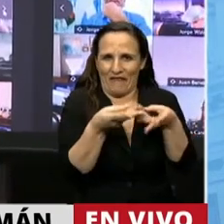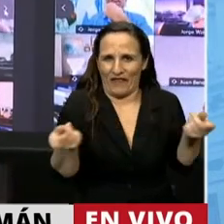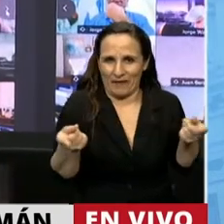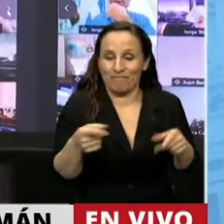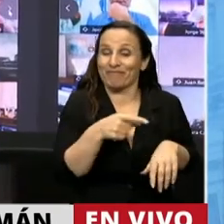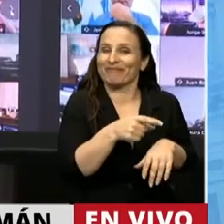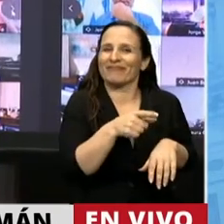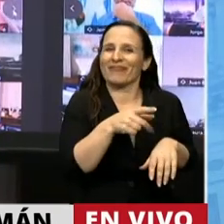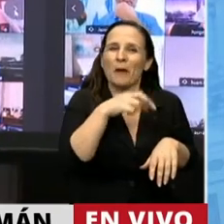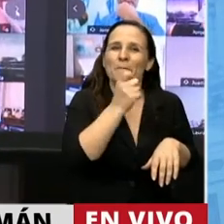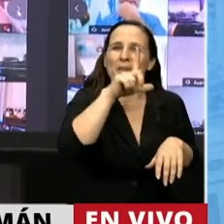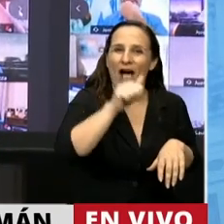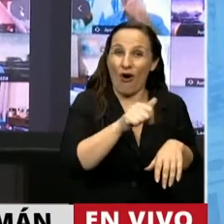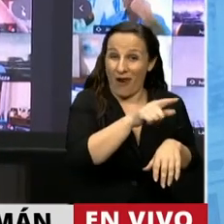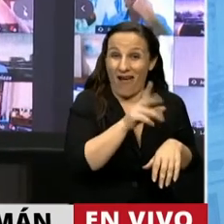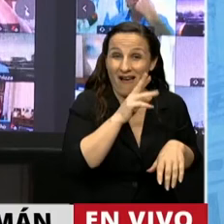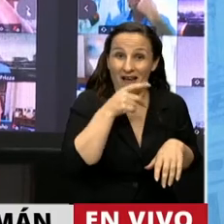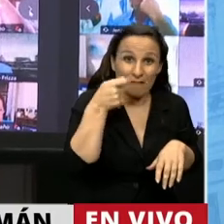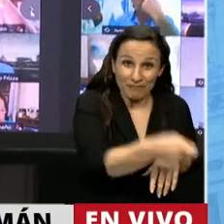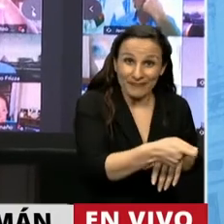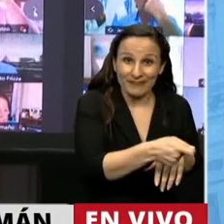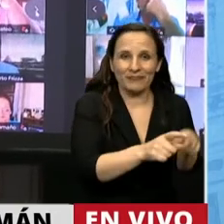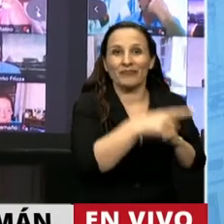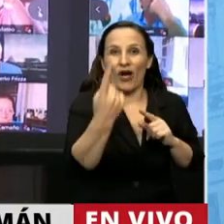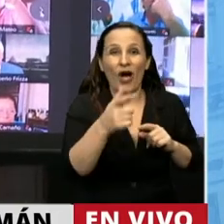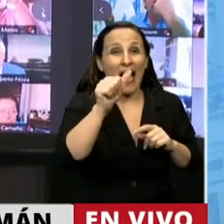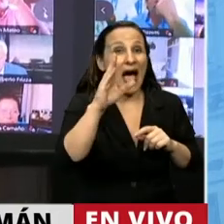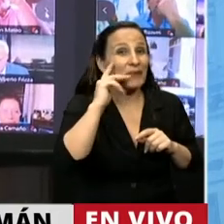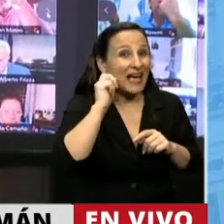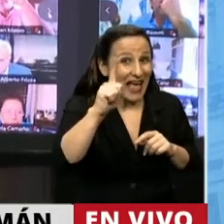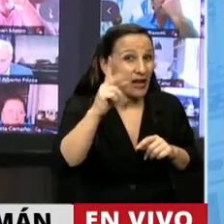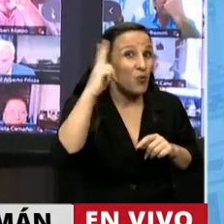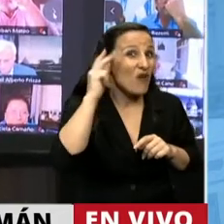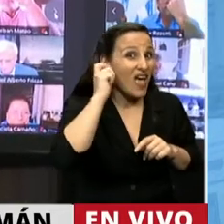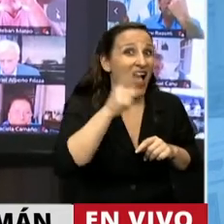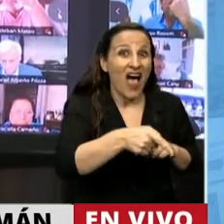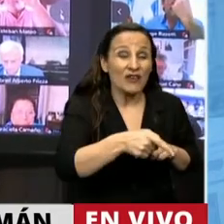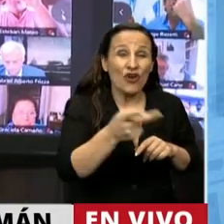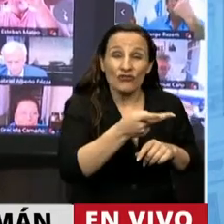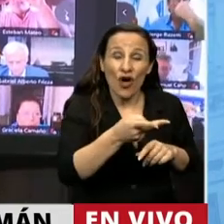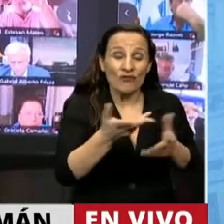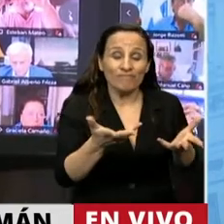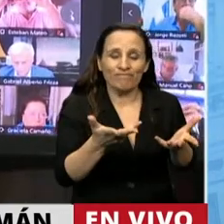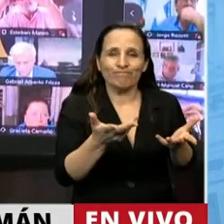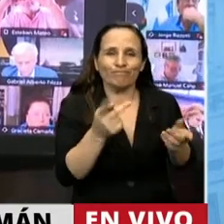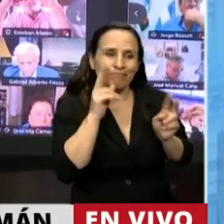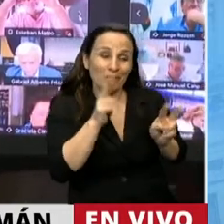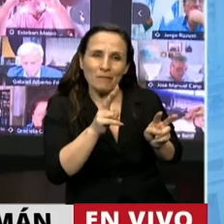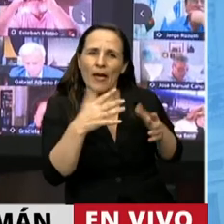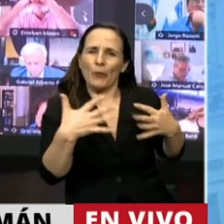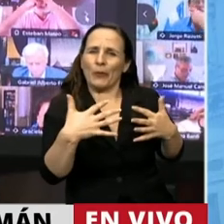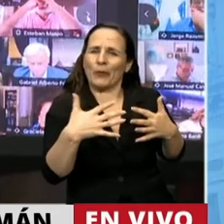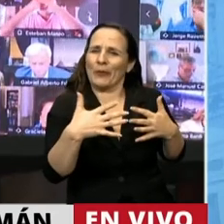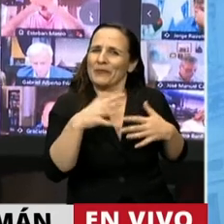femicidio de Paola Tacacho, el de la pequeña Abigail de nueve años, son las postales del terrible